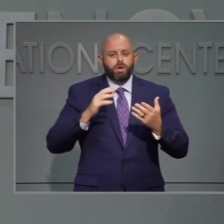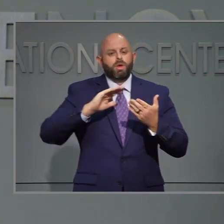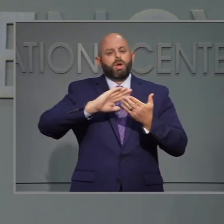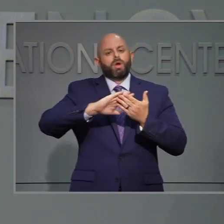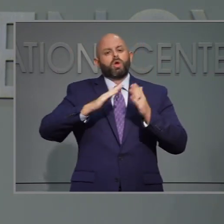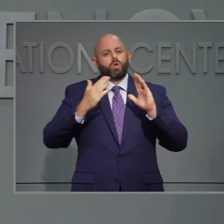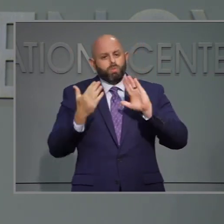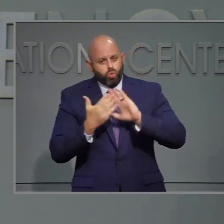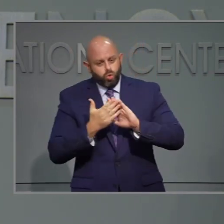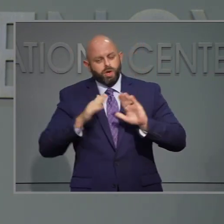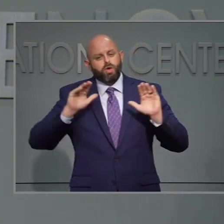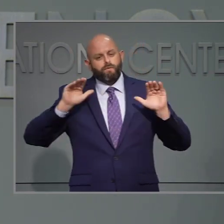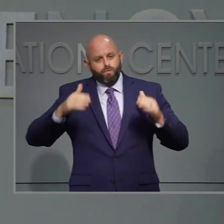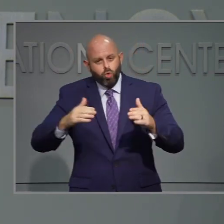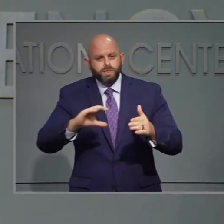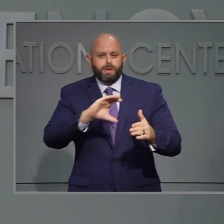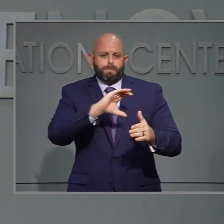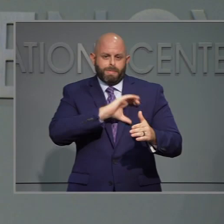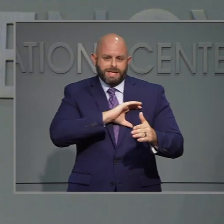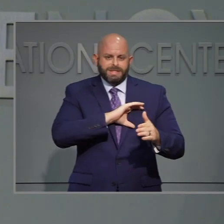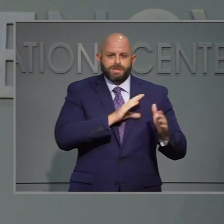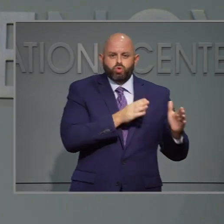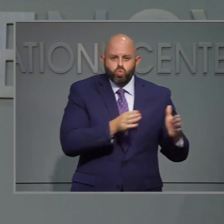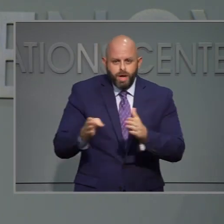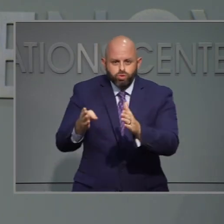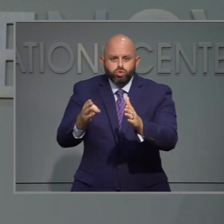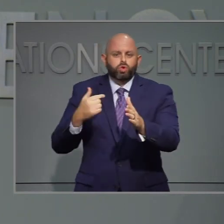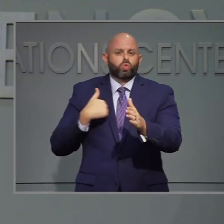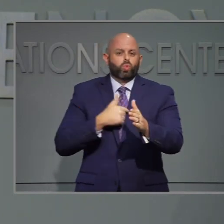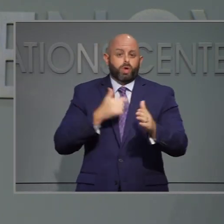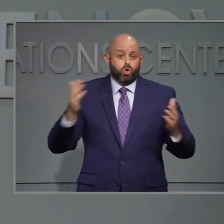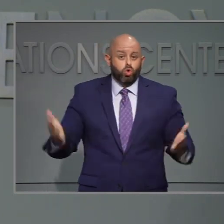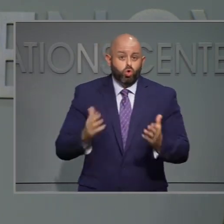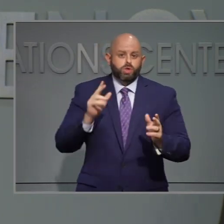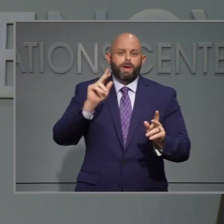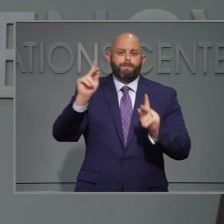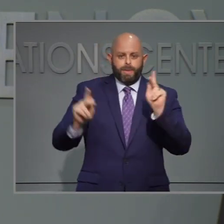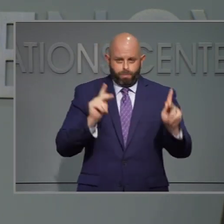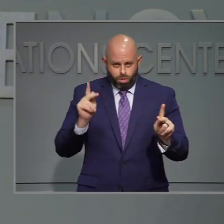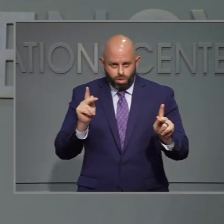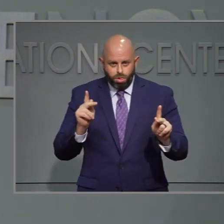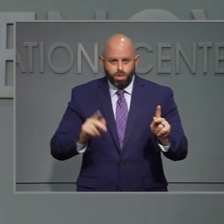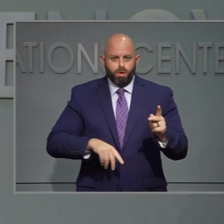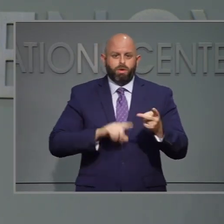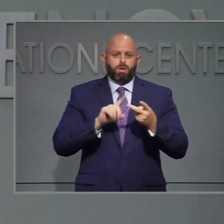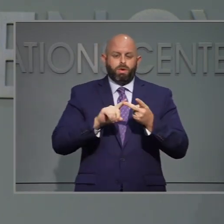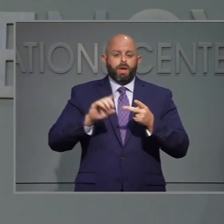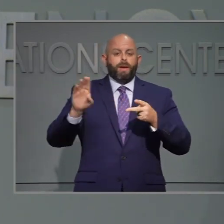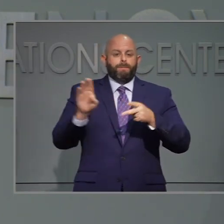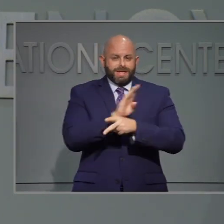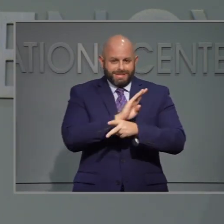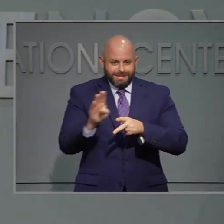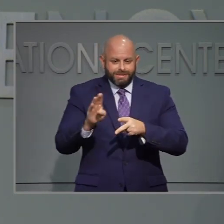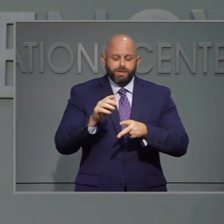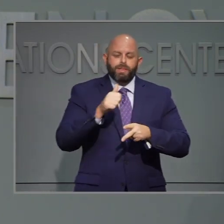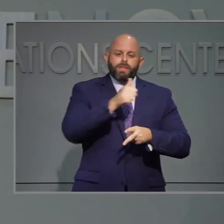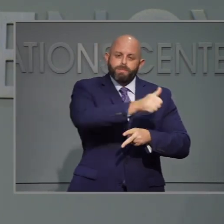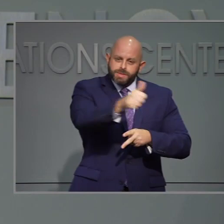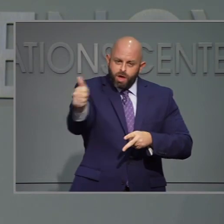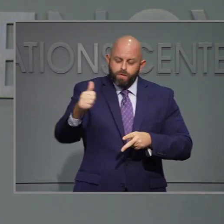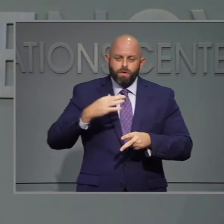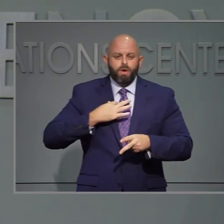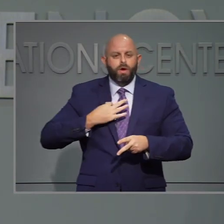público y lo tomamos muy en serio y tenemos estrategias que para que animemos a los y a los